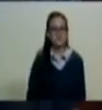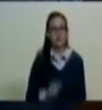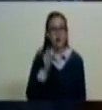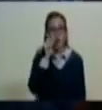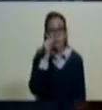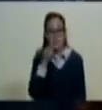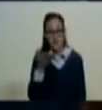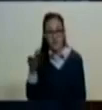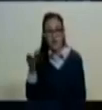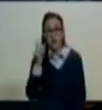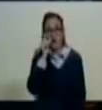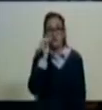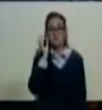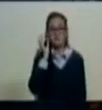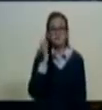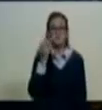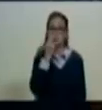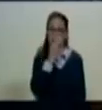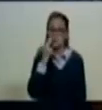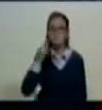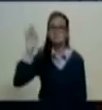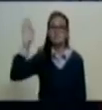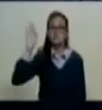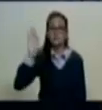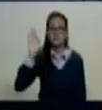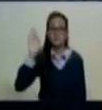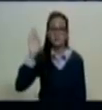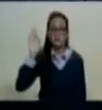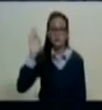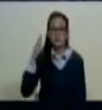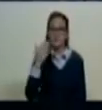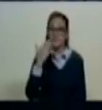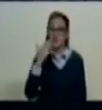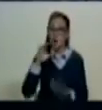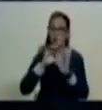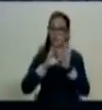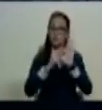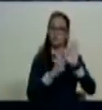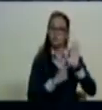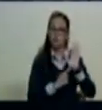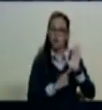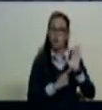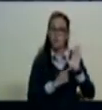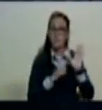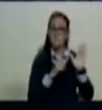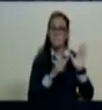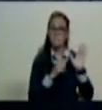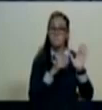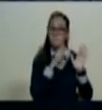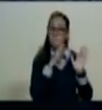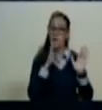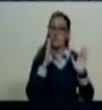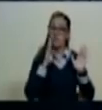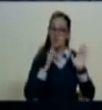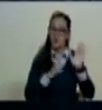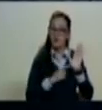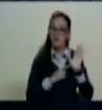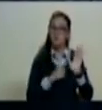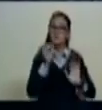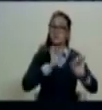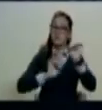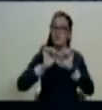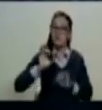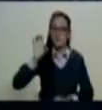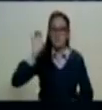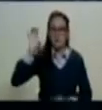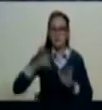compañera Carolis Pérez. Juro a ustedes frente a nuestra constitución madre y la constitución pionera defender a la patria